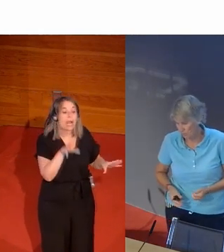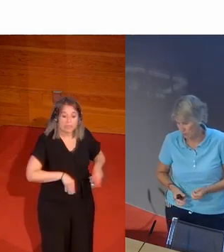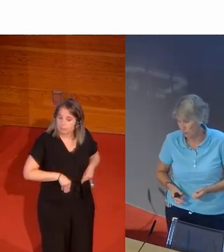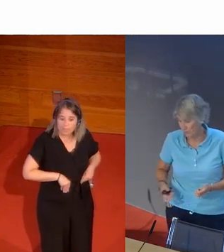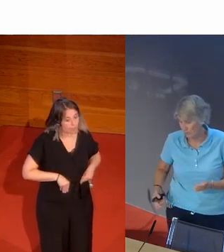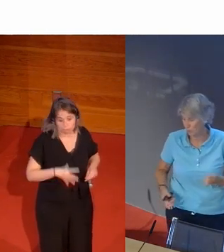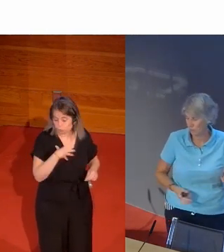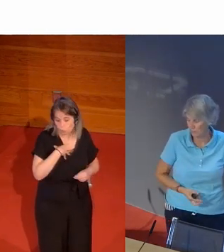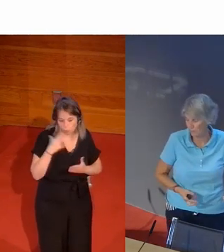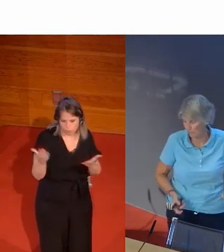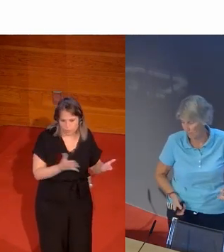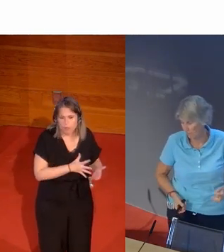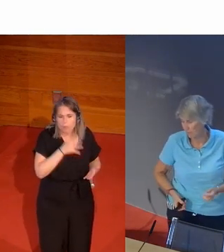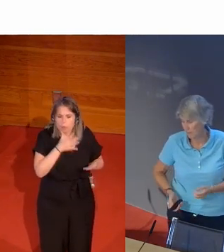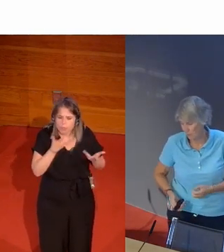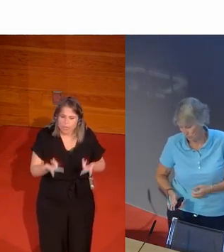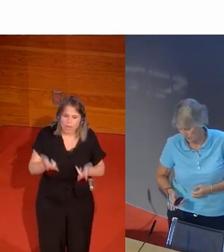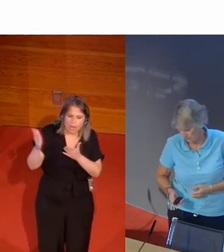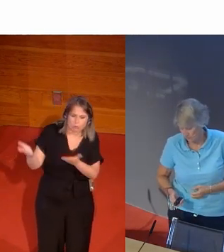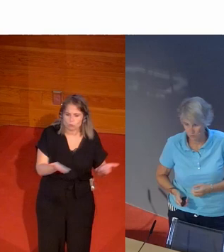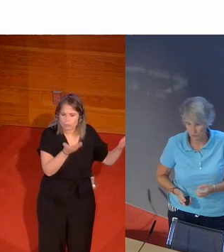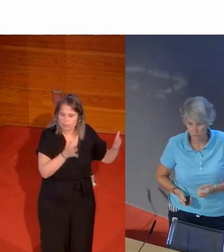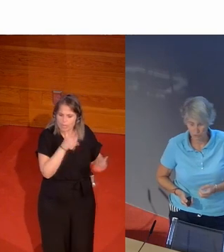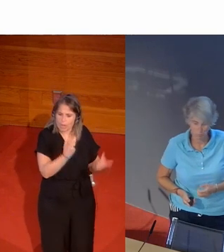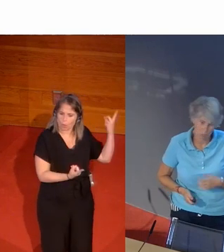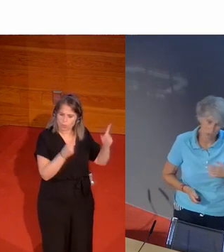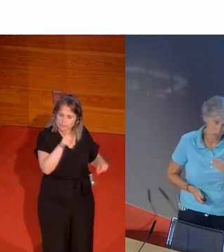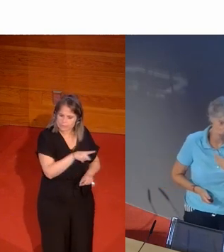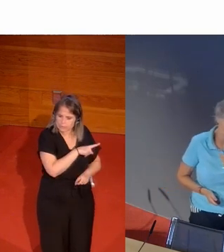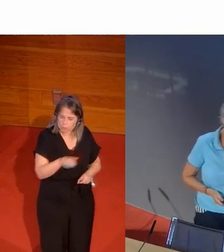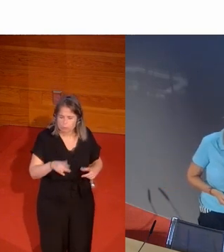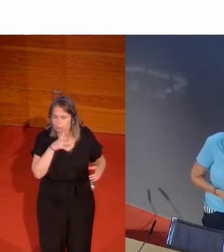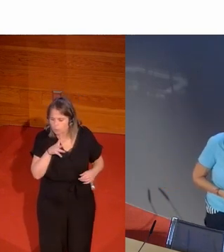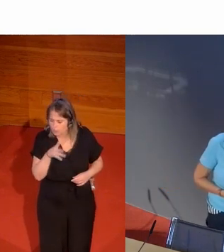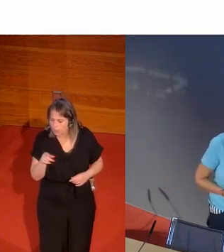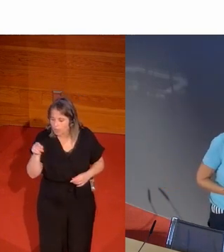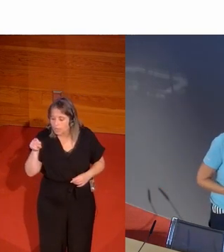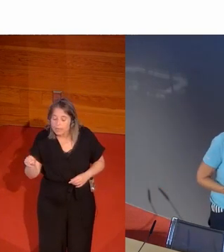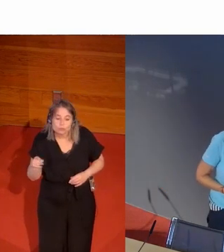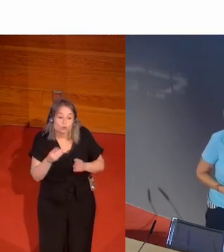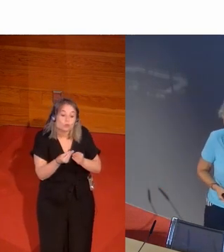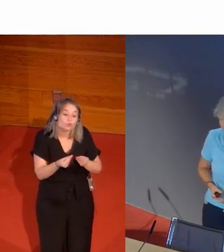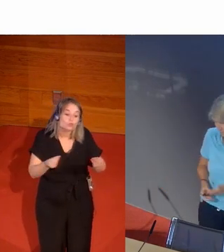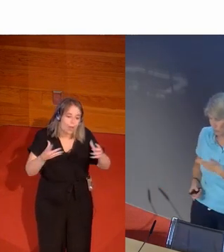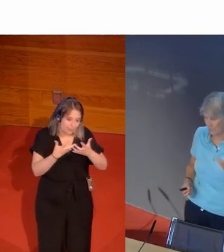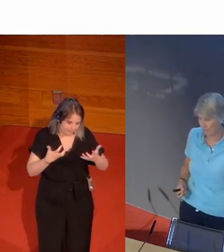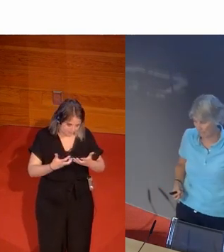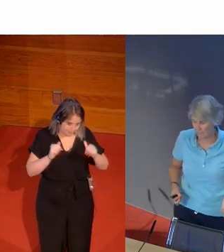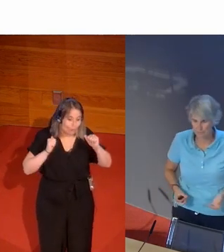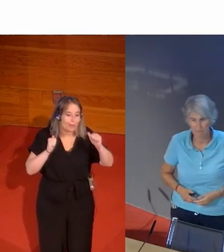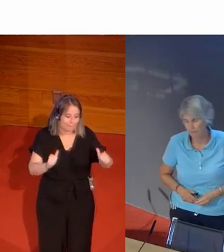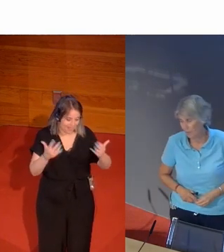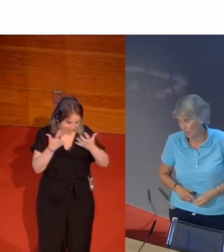pruebas? No. Entonces, ¿por qué autorizarlas a hacerlo en algunas y en otras no? Pero esto puede ser suave. Pero empieza con